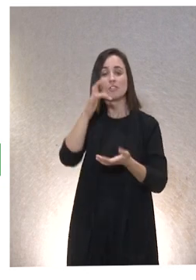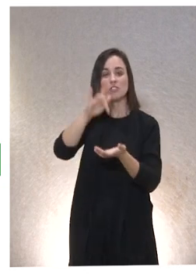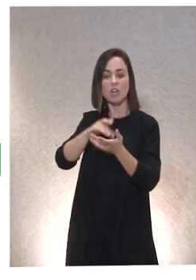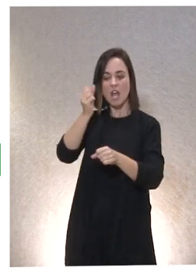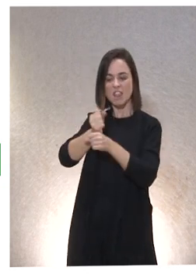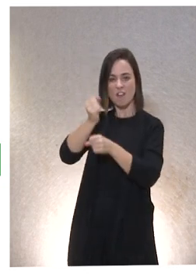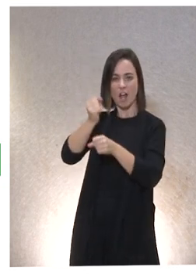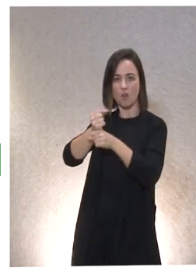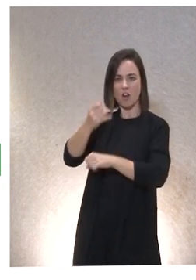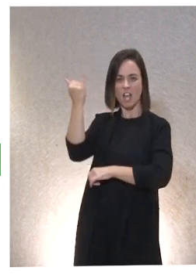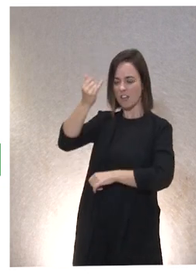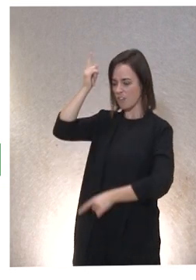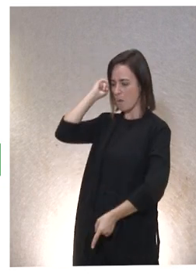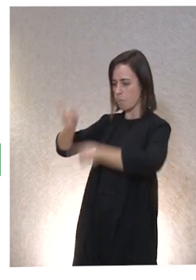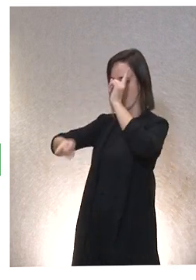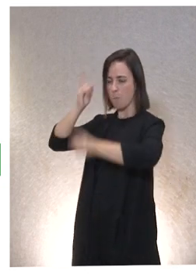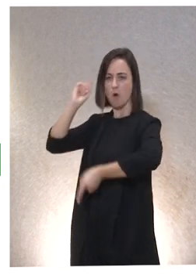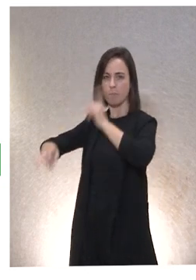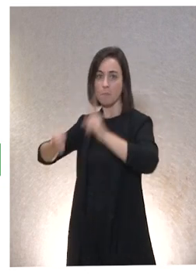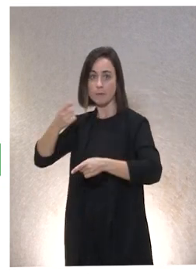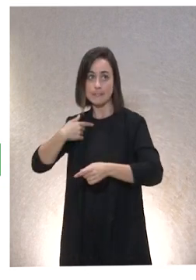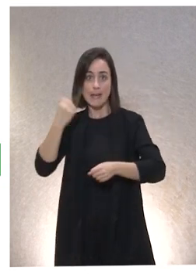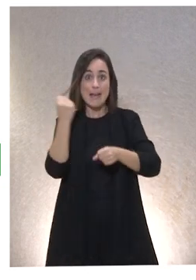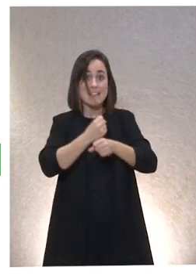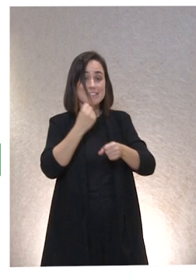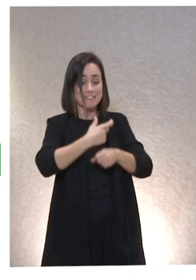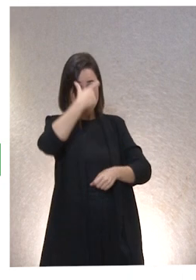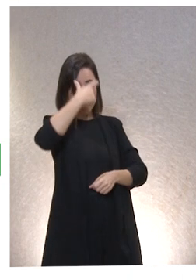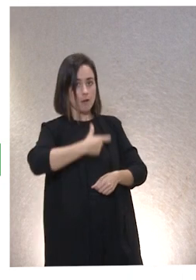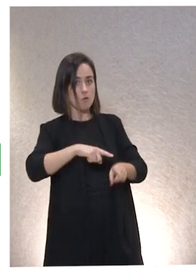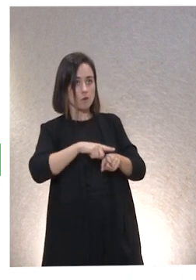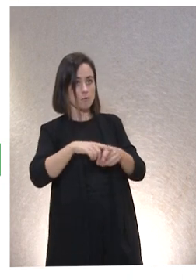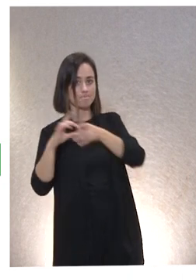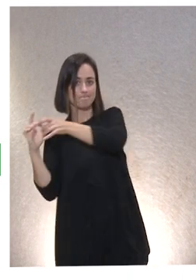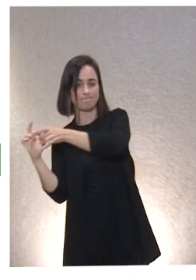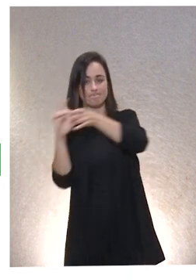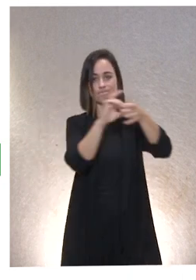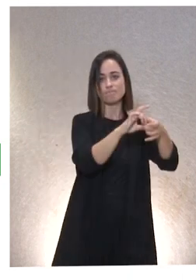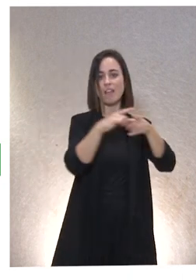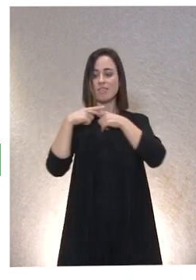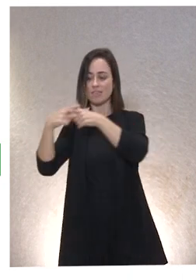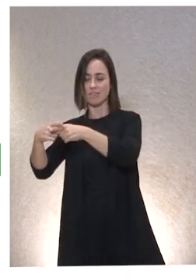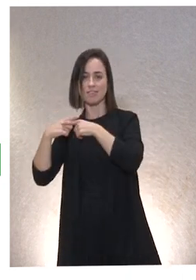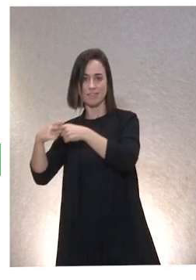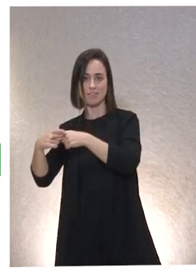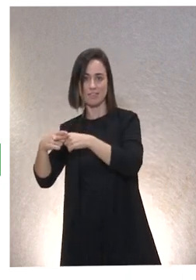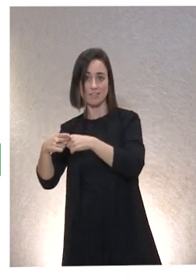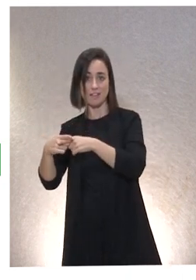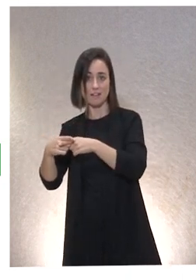empleado. Están en interdependencia perversa, de la cual se ha catajado el empleador.